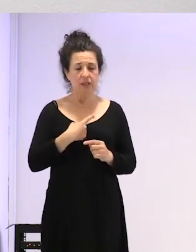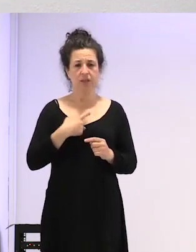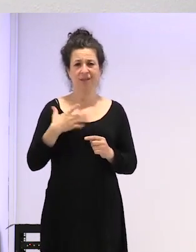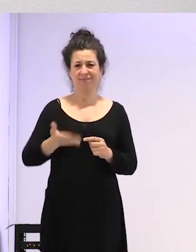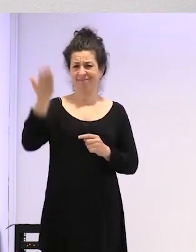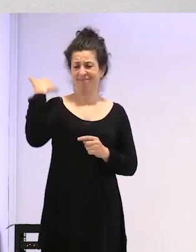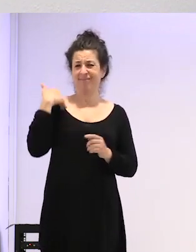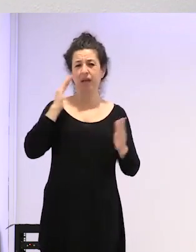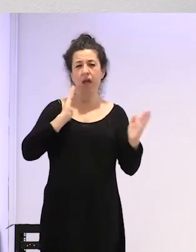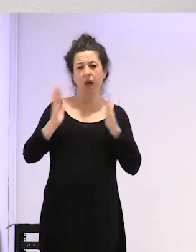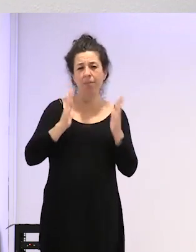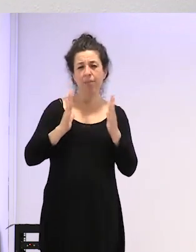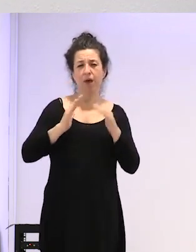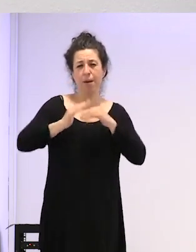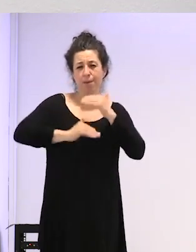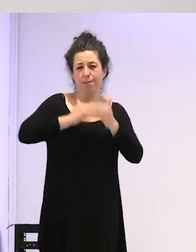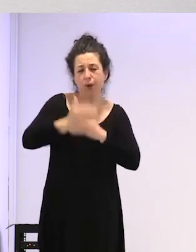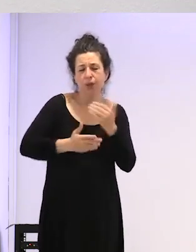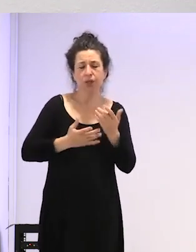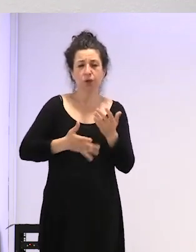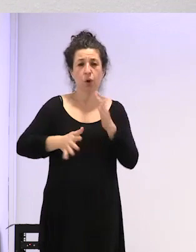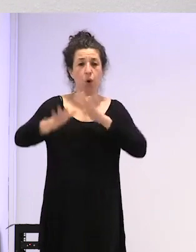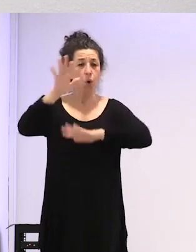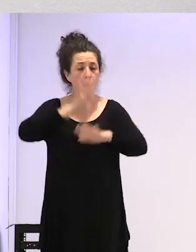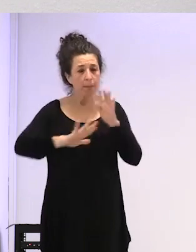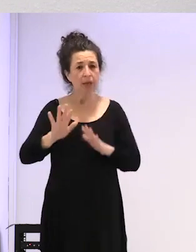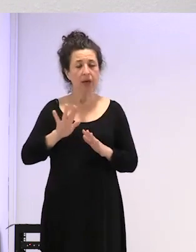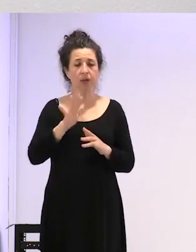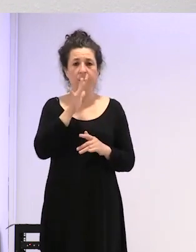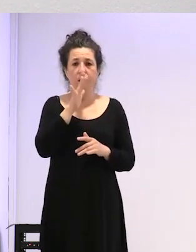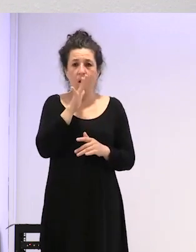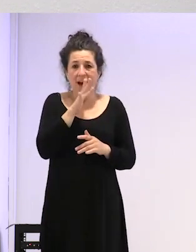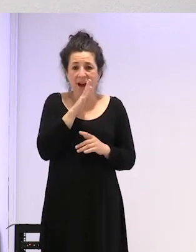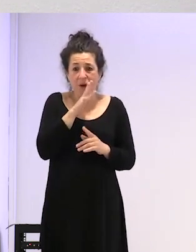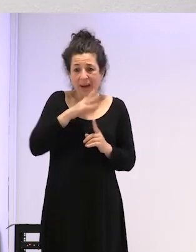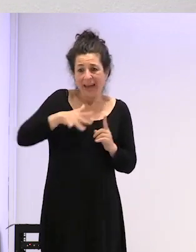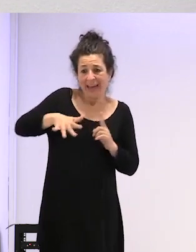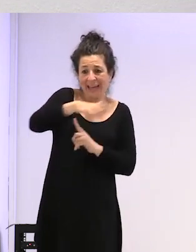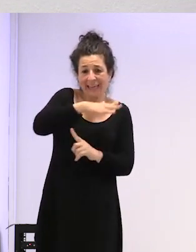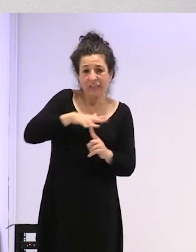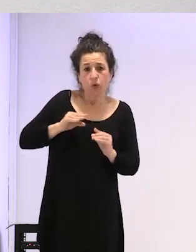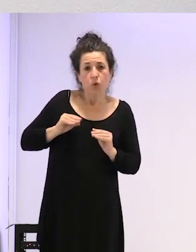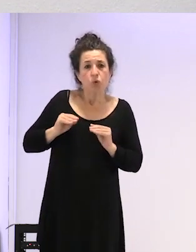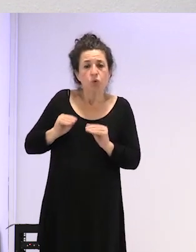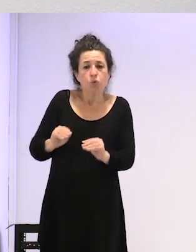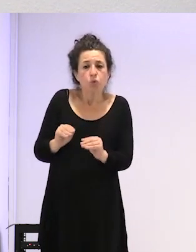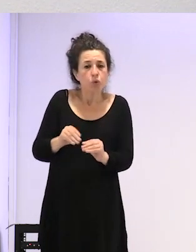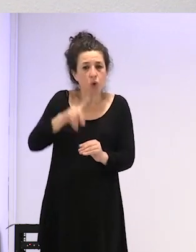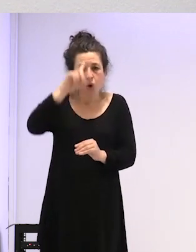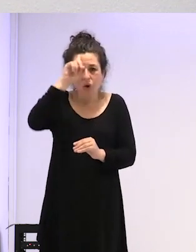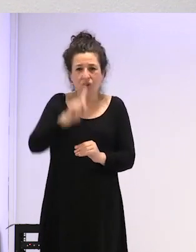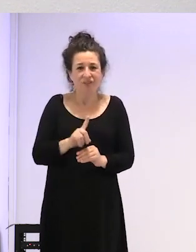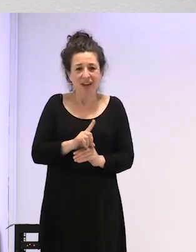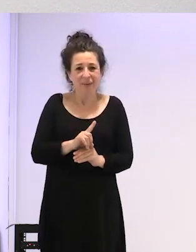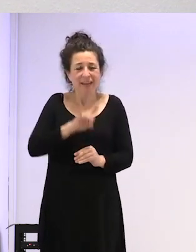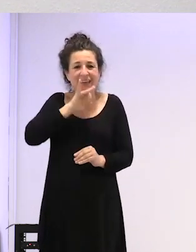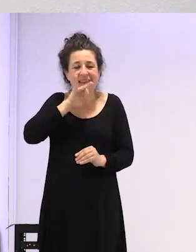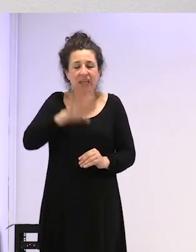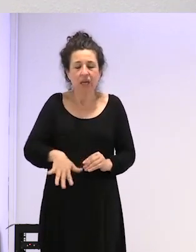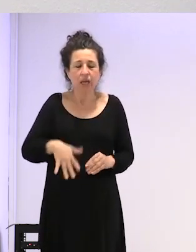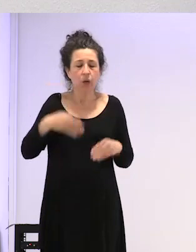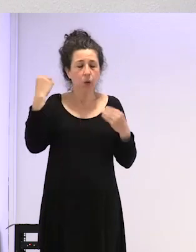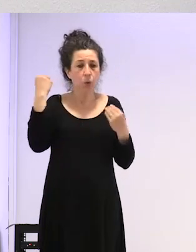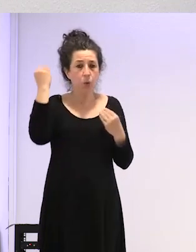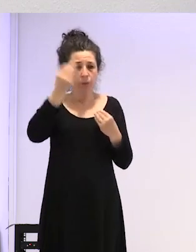un proceso muy complicado y que ahora no lo sabe nadie de su entorno quién es y dices qué duro